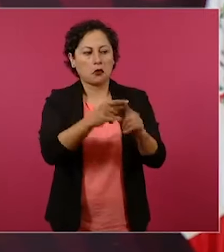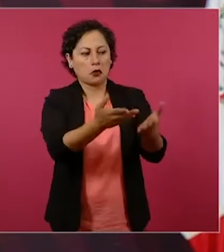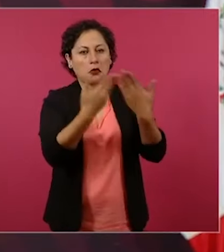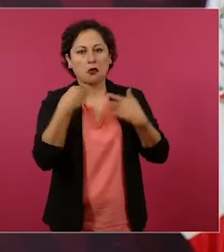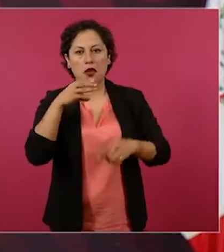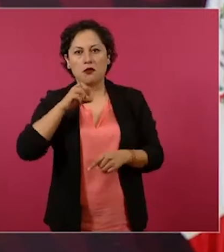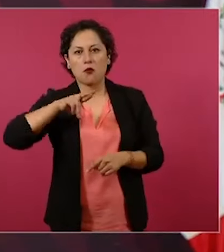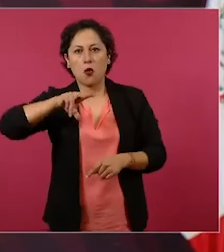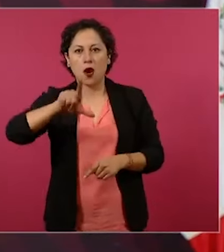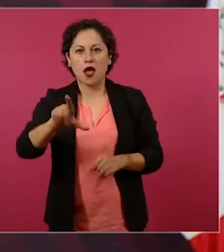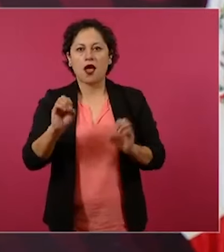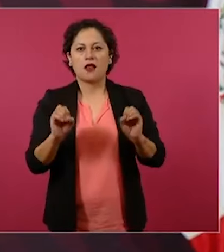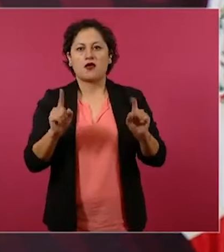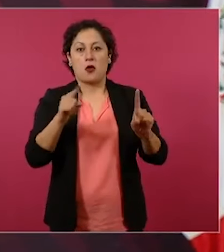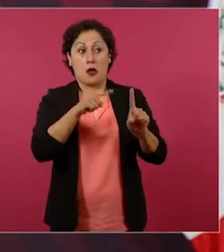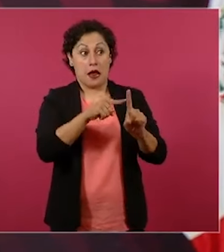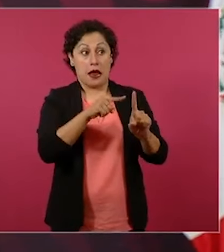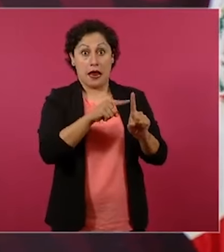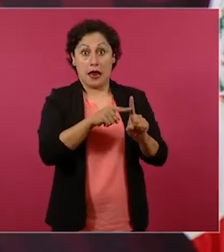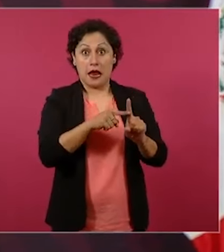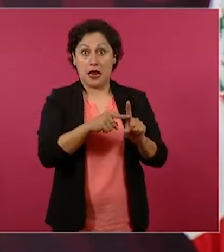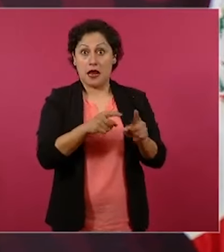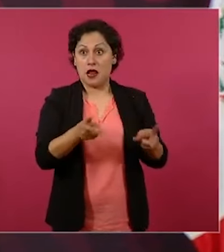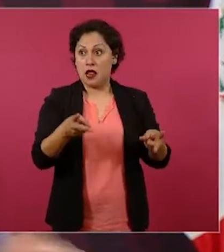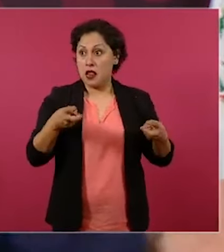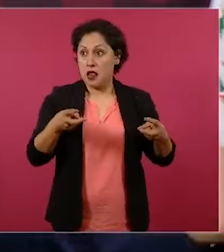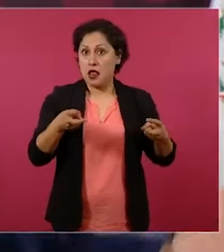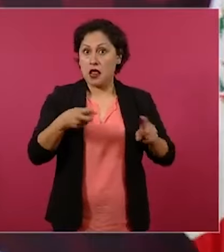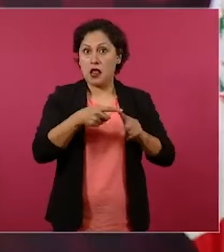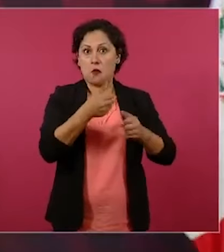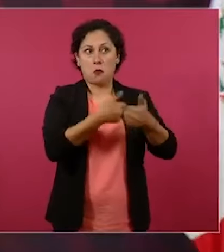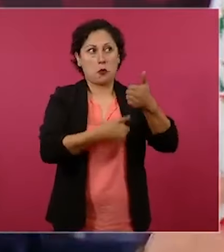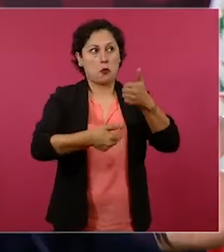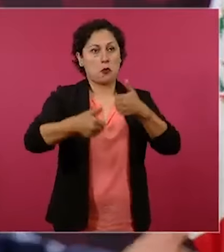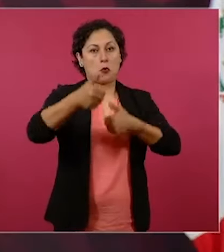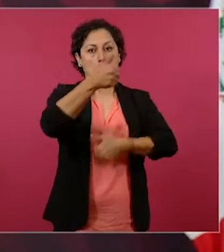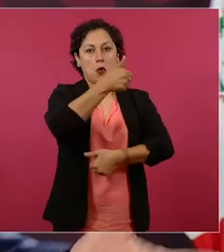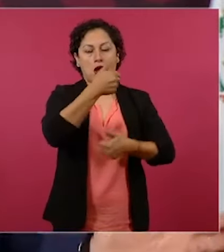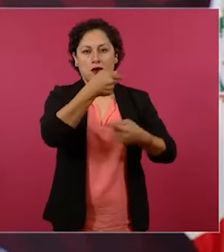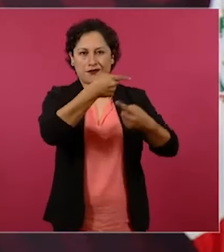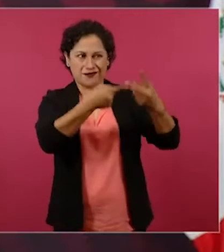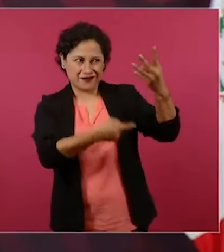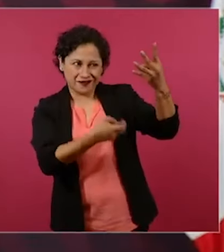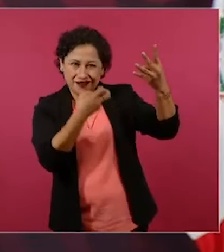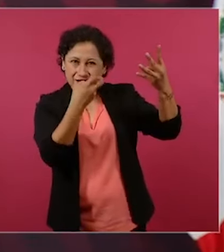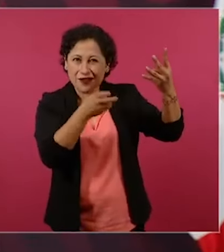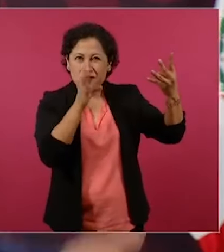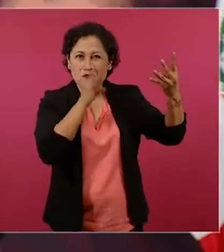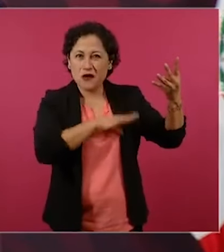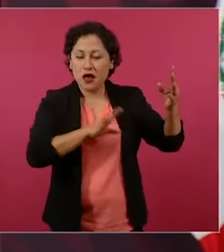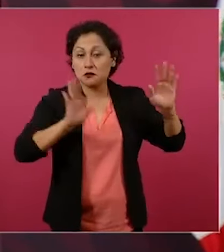Ahora yo no sé ustedes, pero yo veo un corrupto y